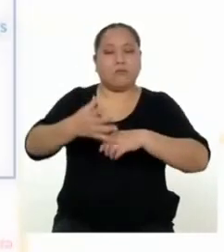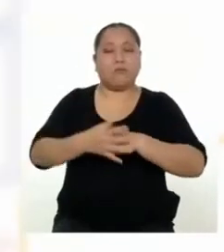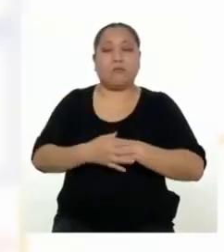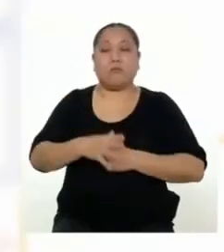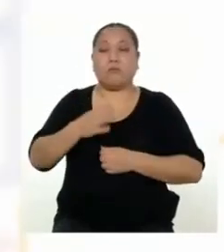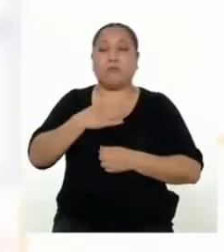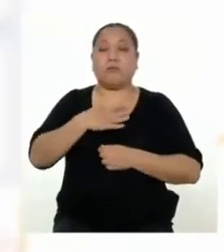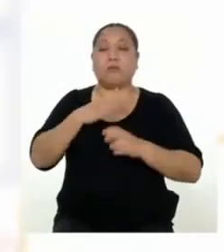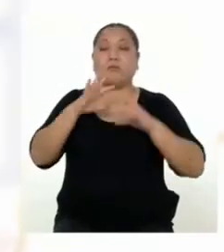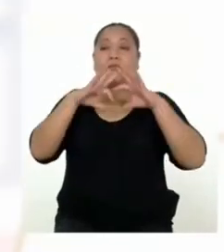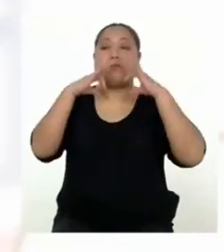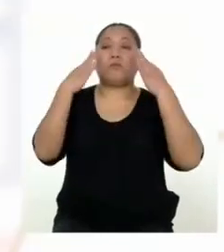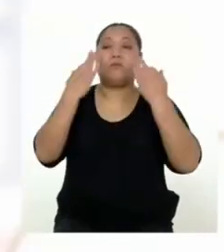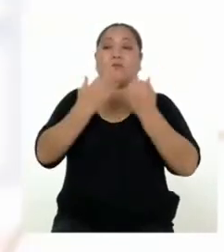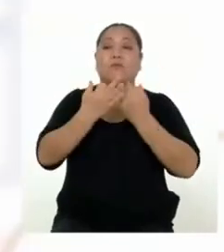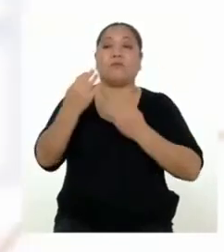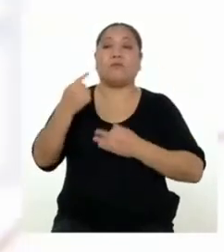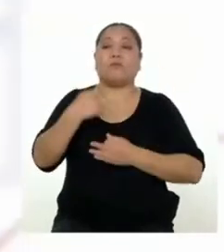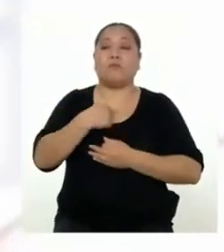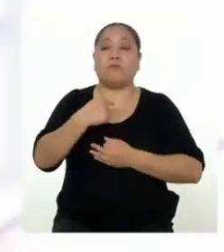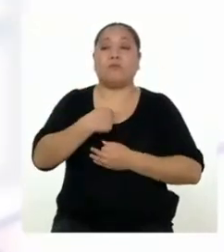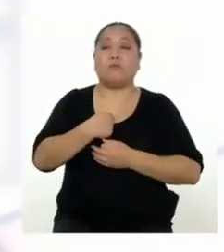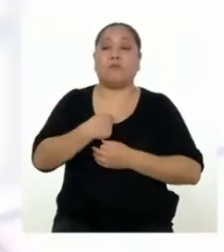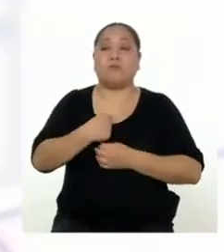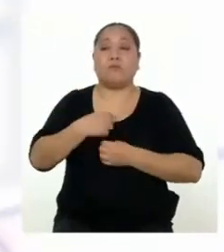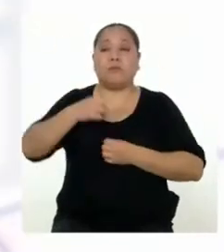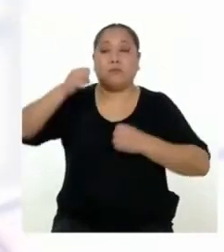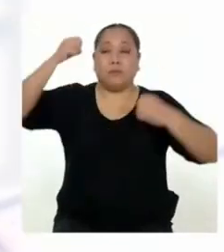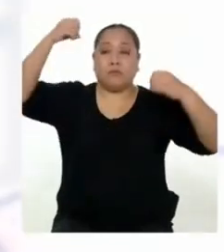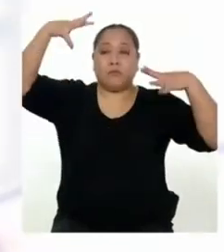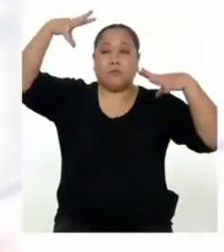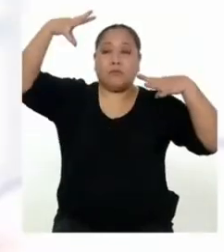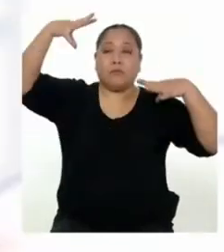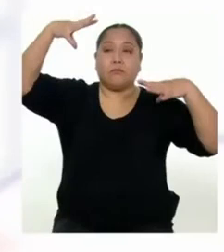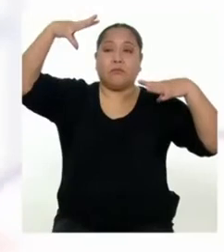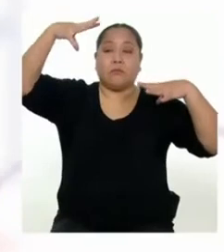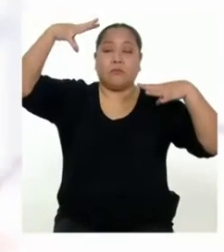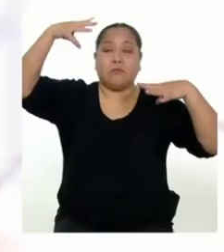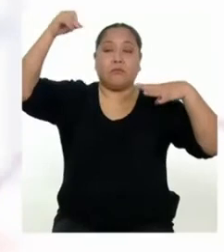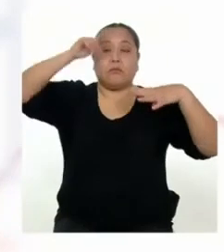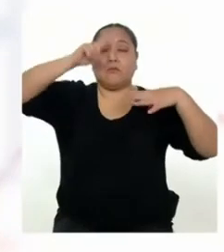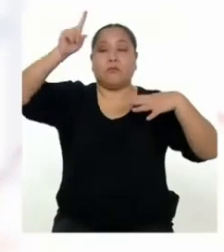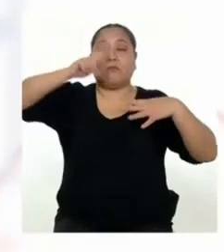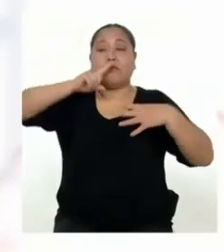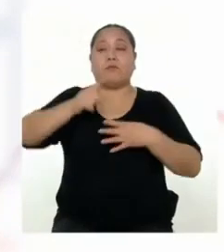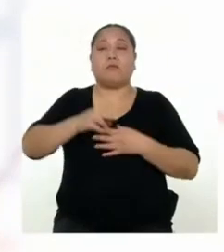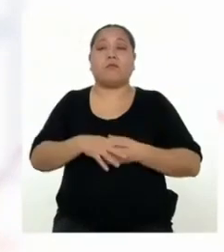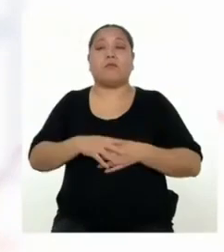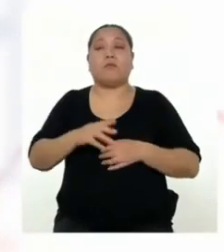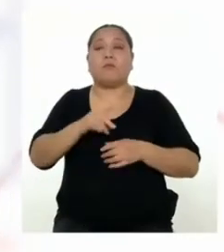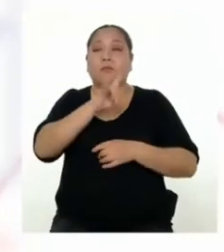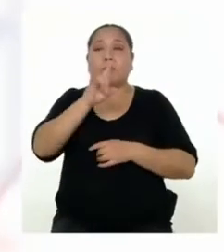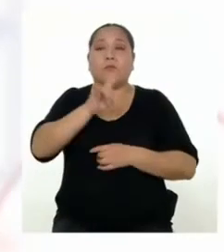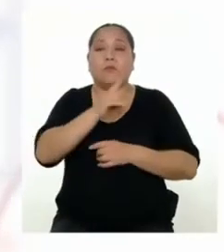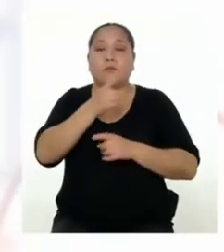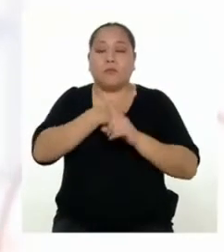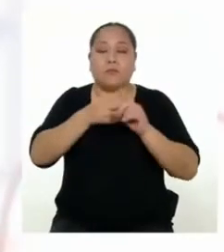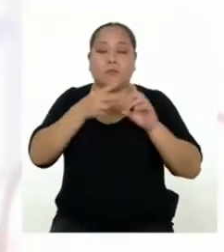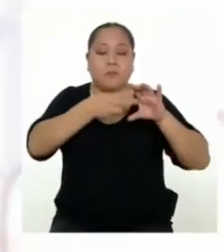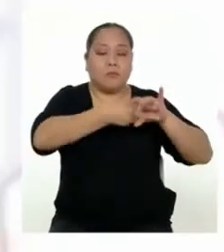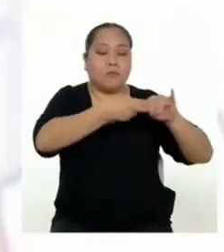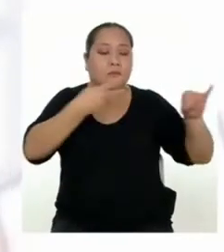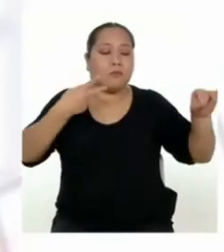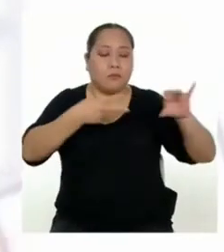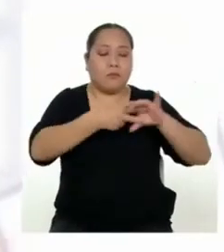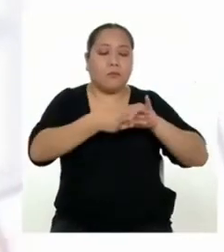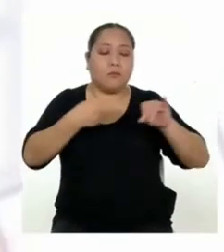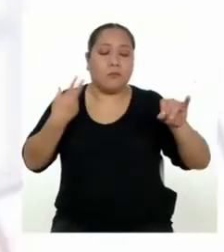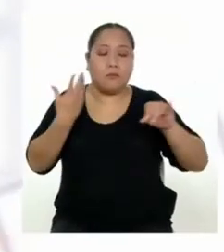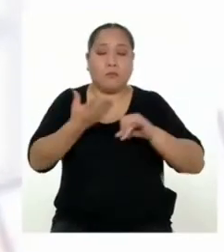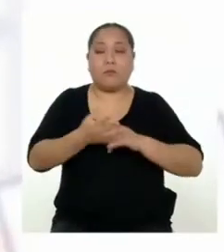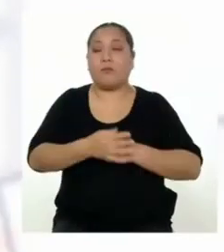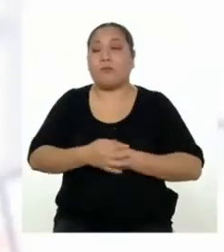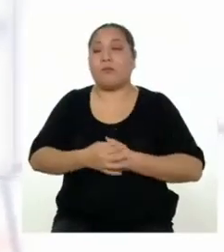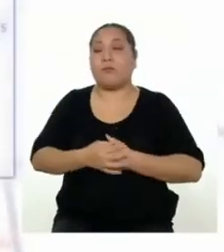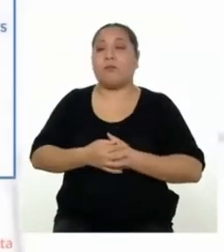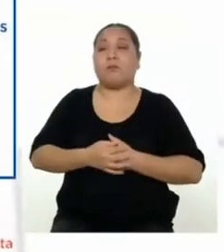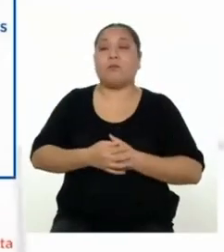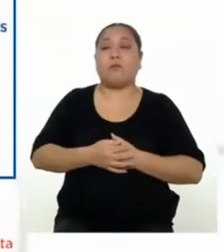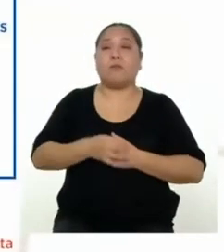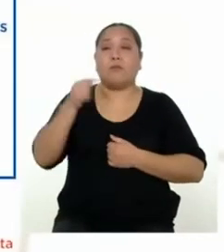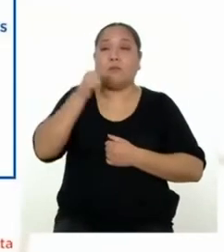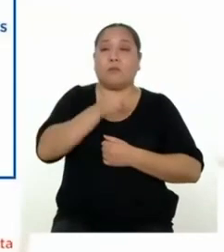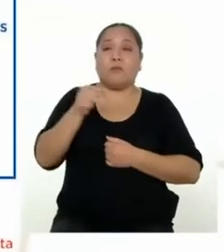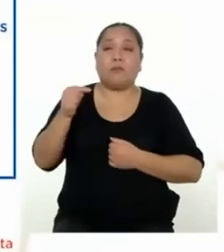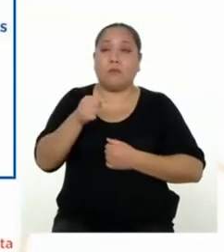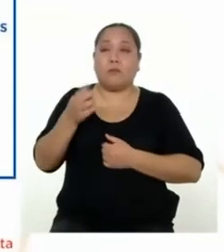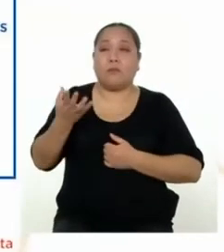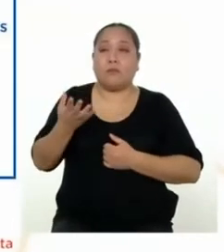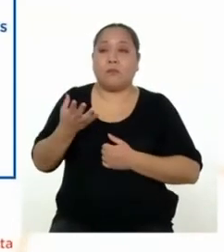Que mi familia y yo dejamos la luz prendida cuando no la usamos. Y no desconectamos los enchufes de los artefactos y equipos. Las